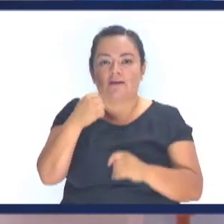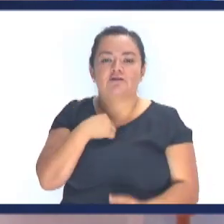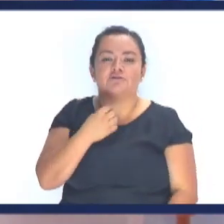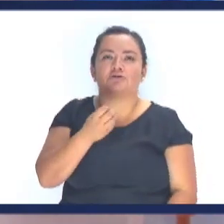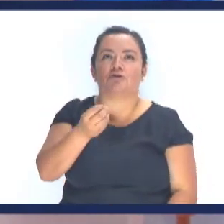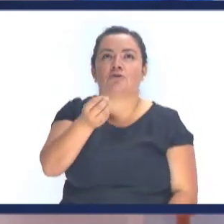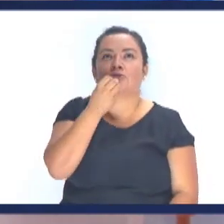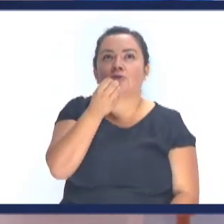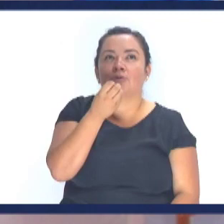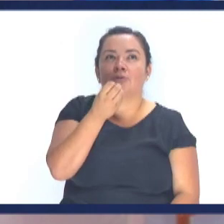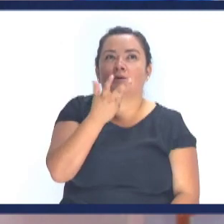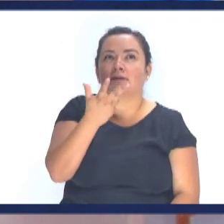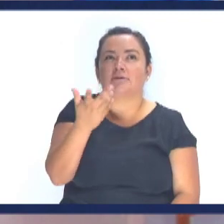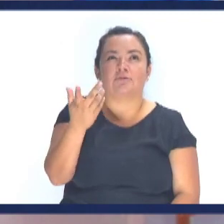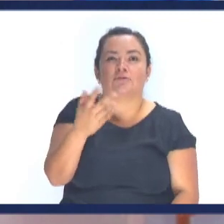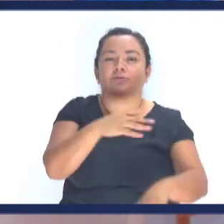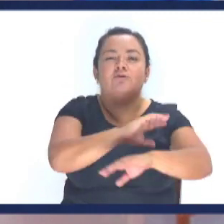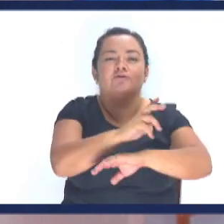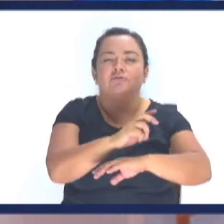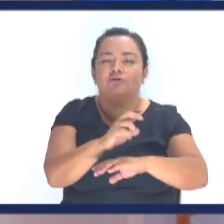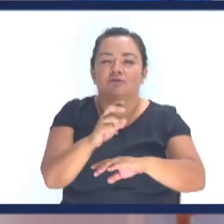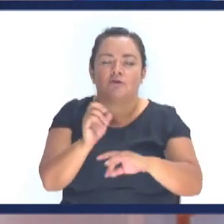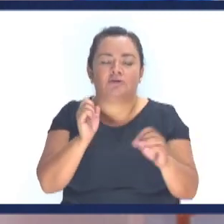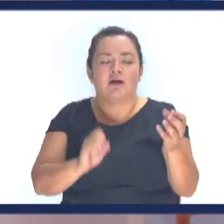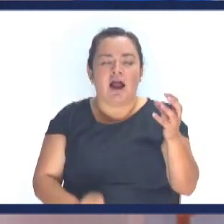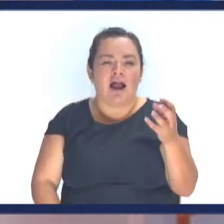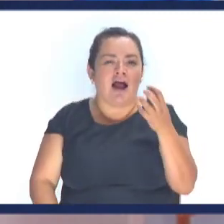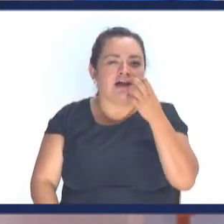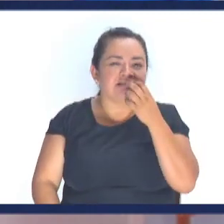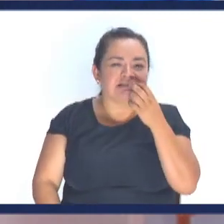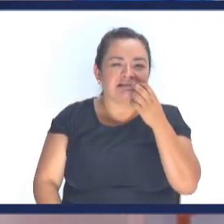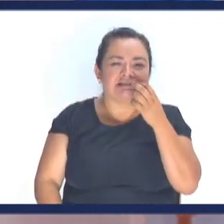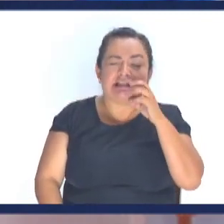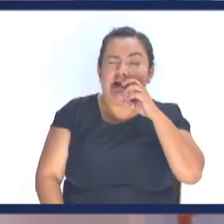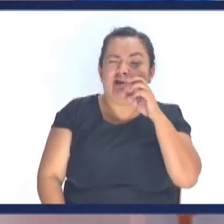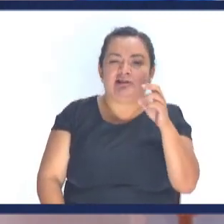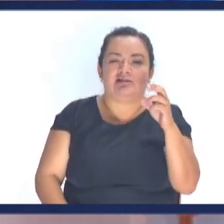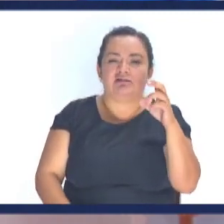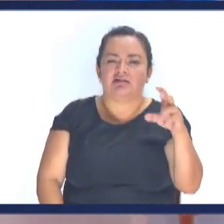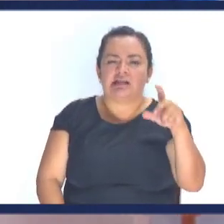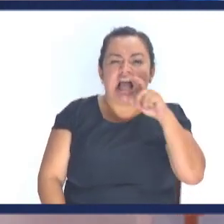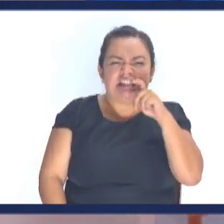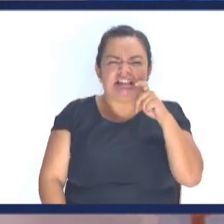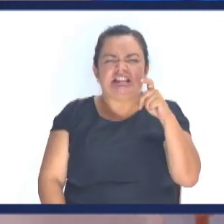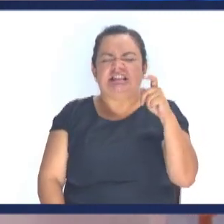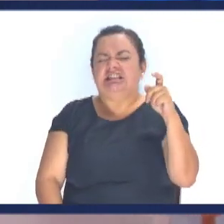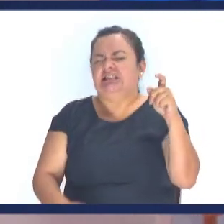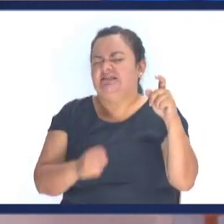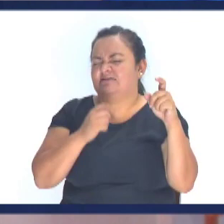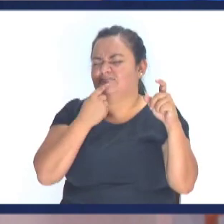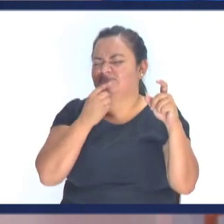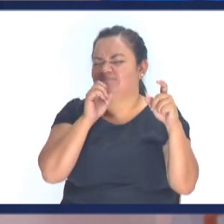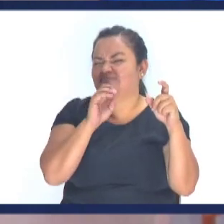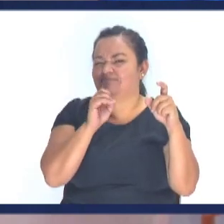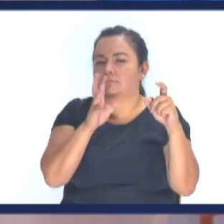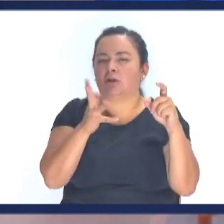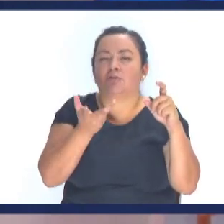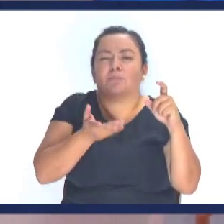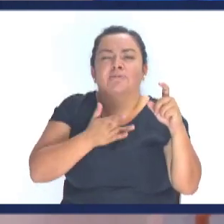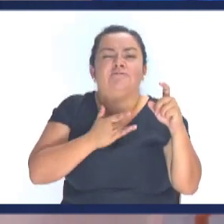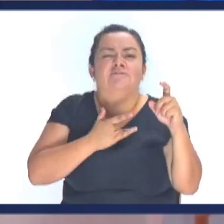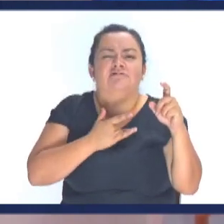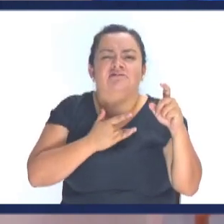Estaba comiendo Algún tipo de fruto Y de repente Mordió una semilla Esa sensación Del diente Que Descríbala